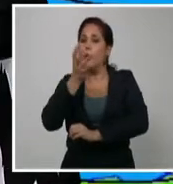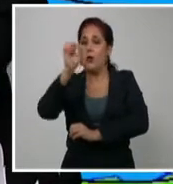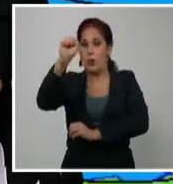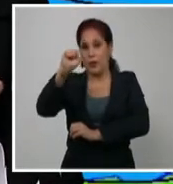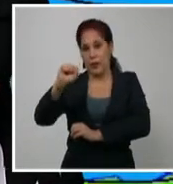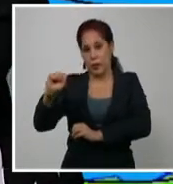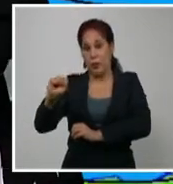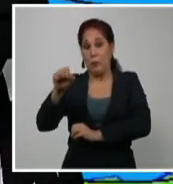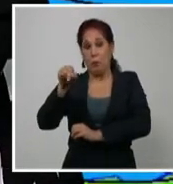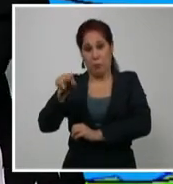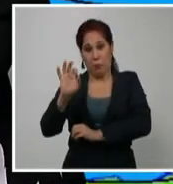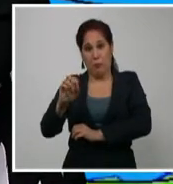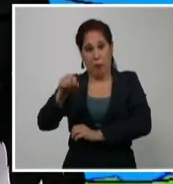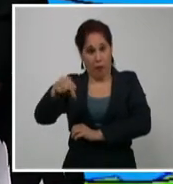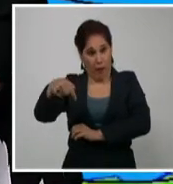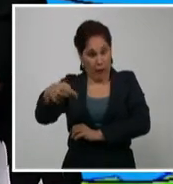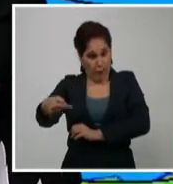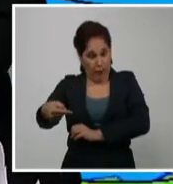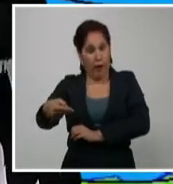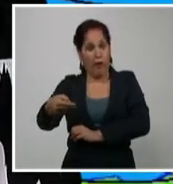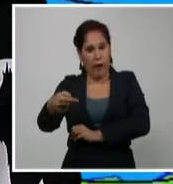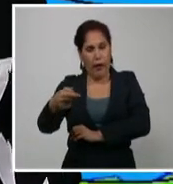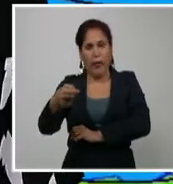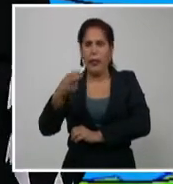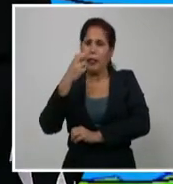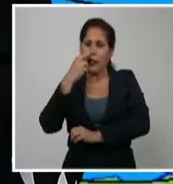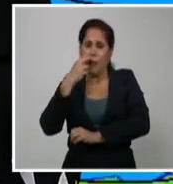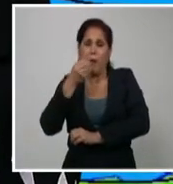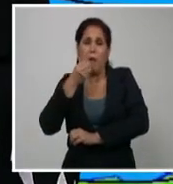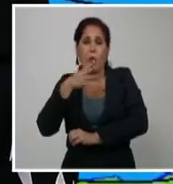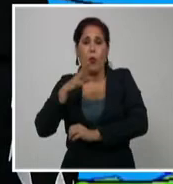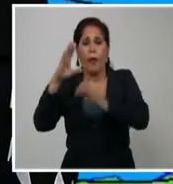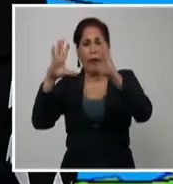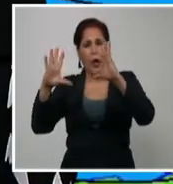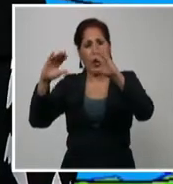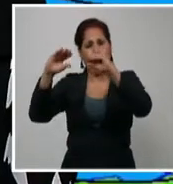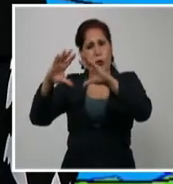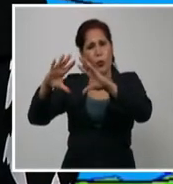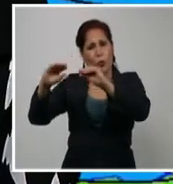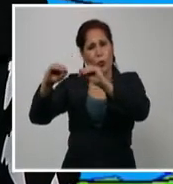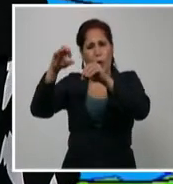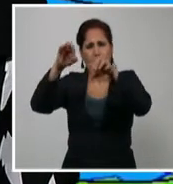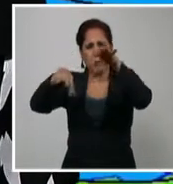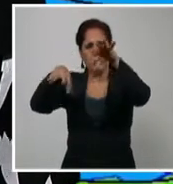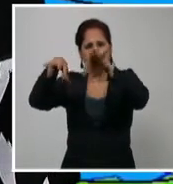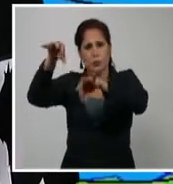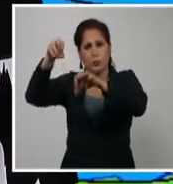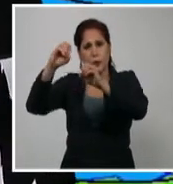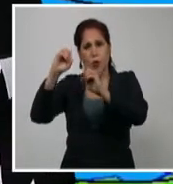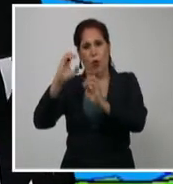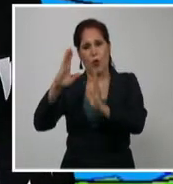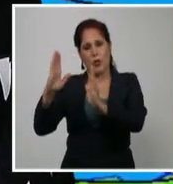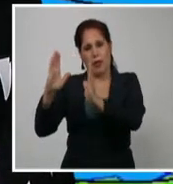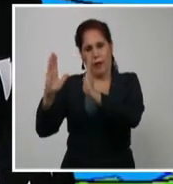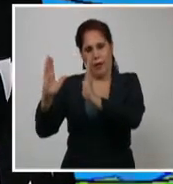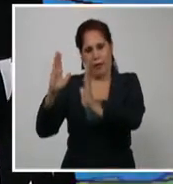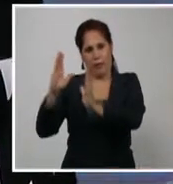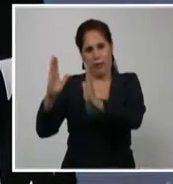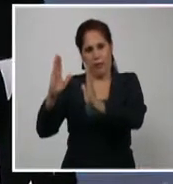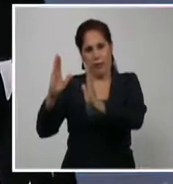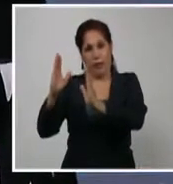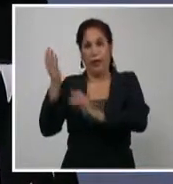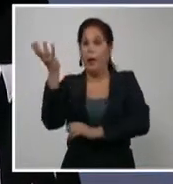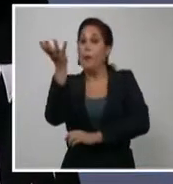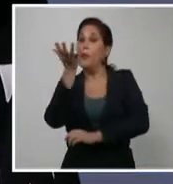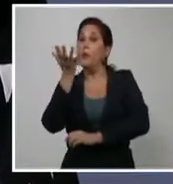y por eso para mañana todavía temprano son posibles algunos nublados con aisladas lluvias en la parte occidental. En las imágenes de satélite